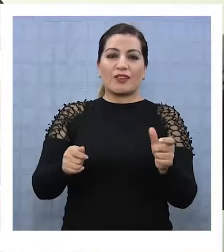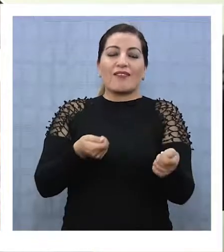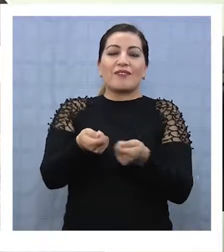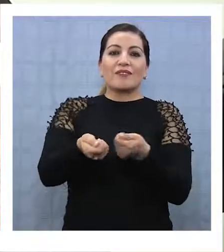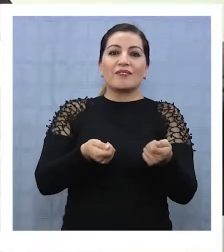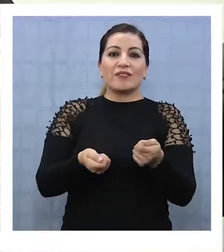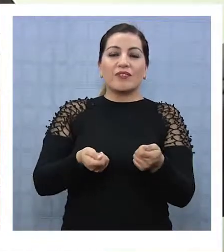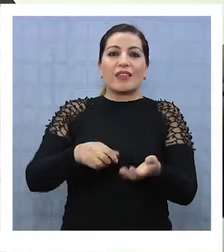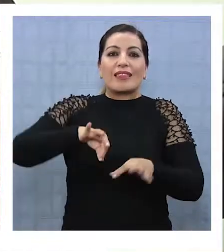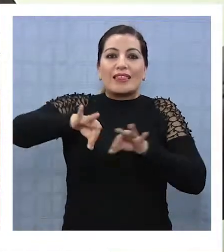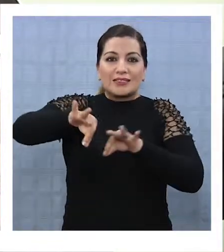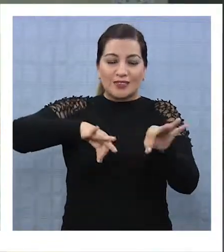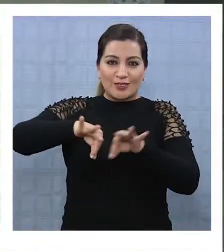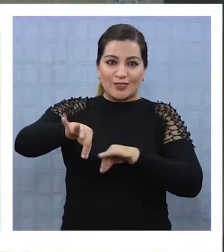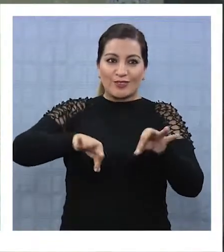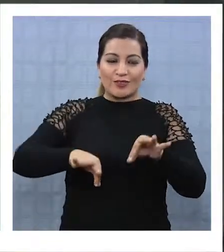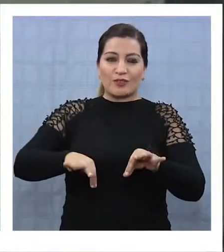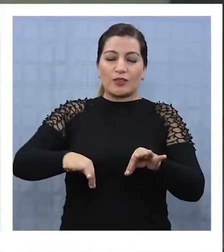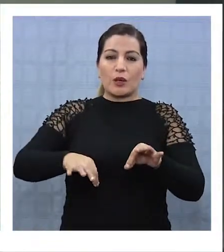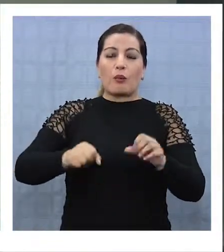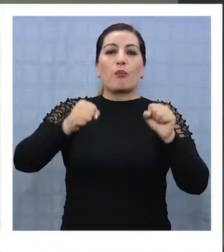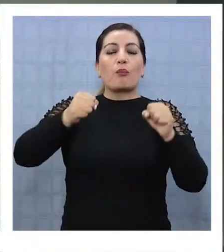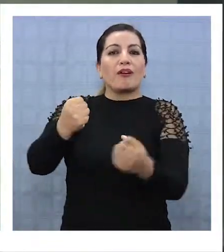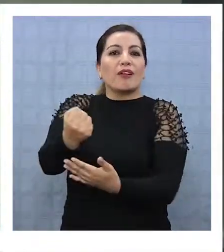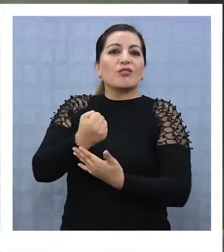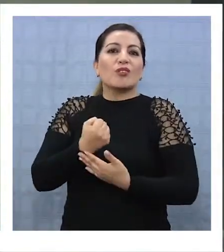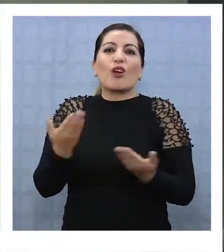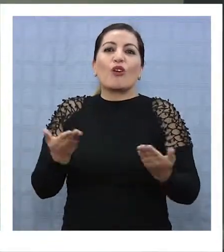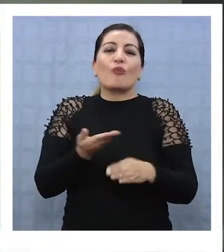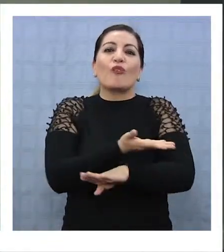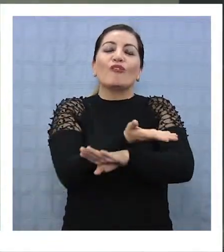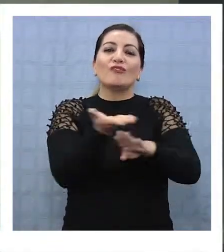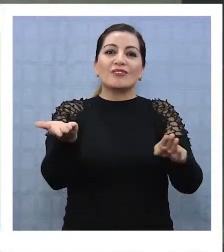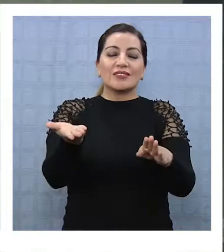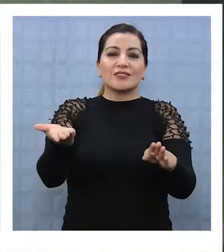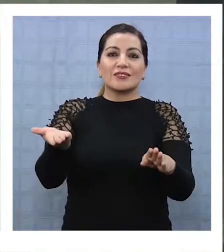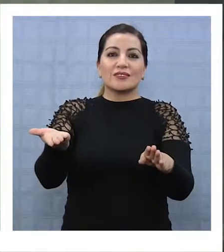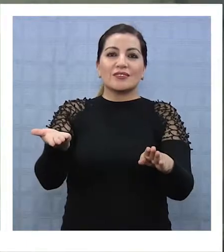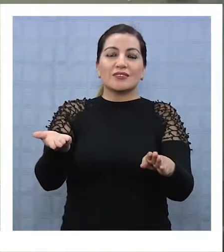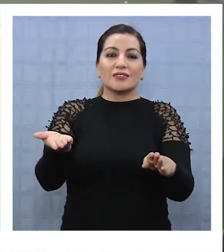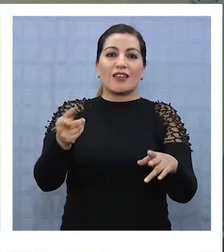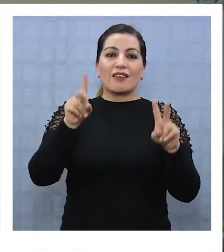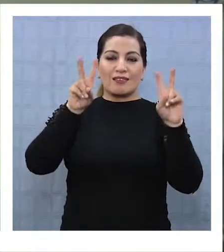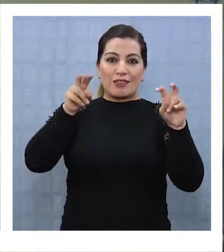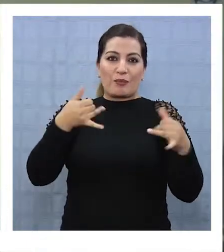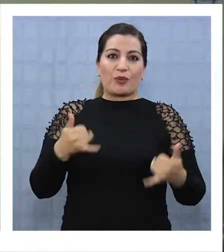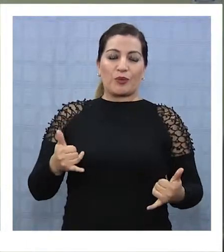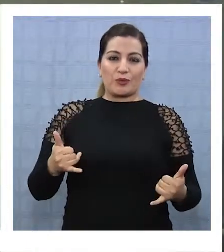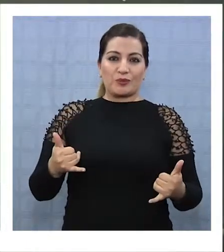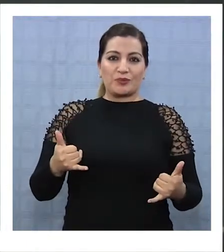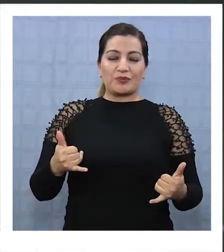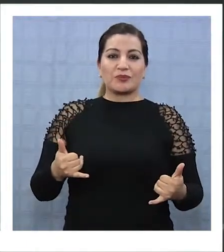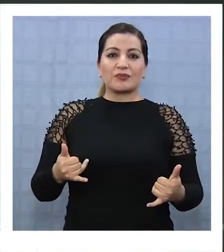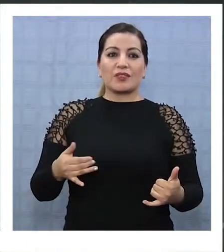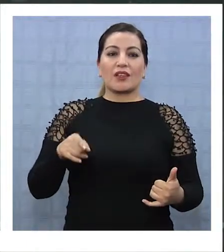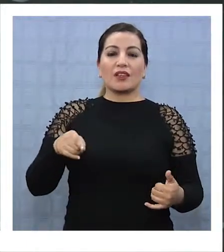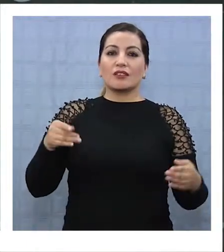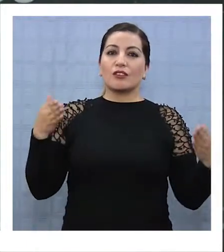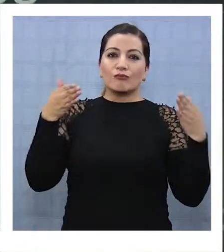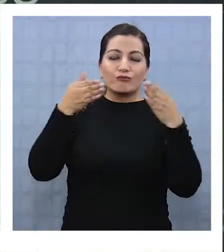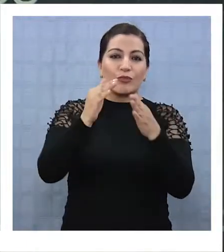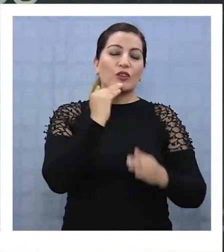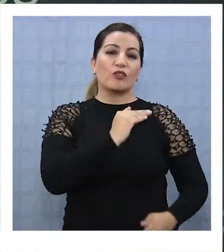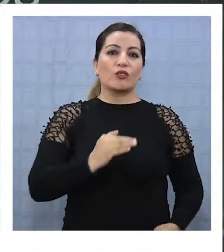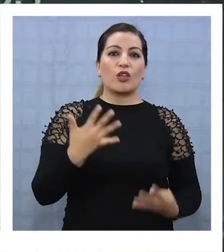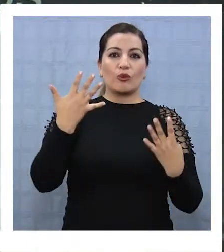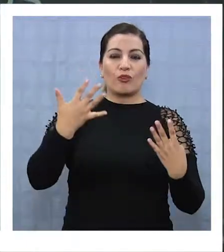venta y diseñadores gráficos, de que nos puedan ayudar a cómo ofrecer este mercado de videojuegos, ya que está dedicada a